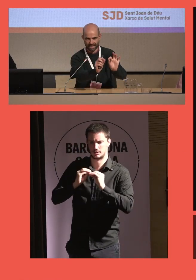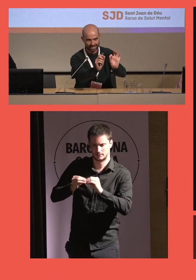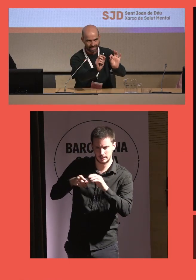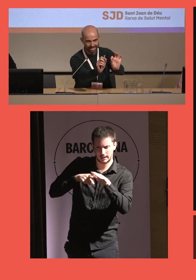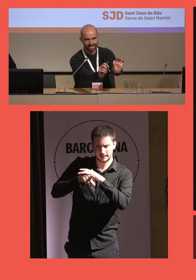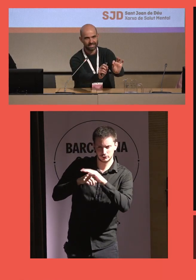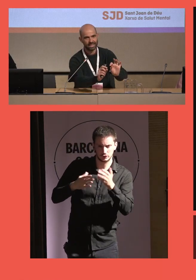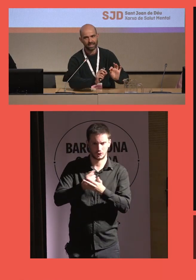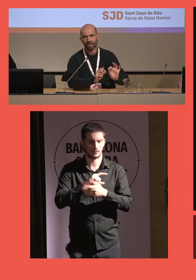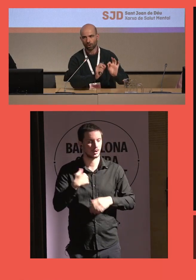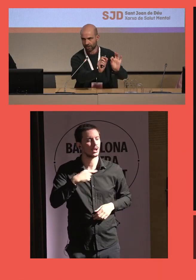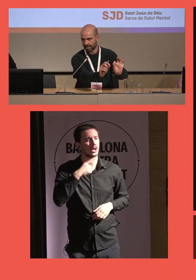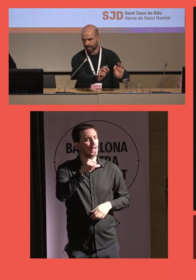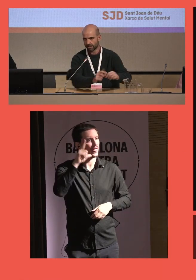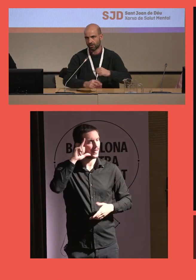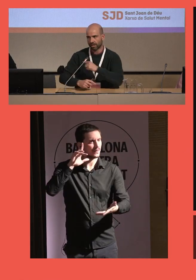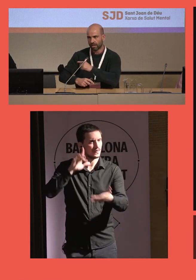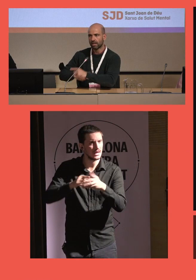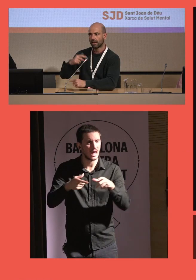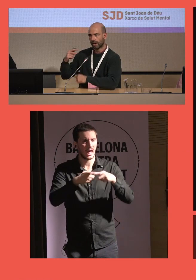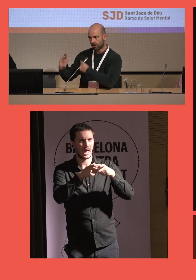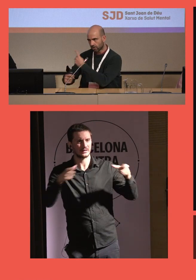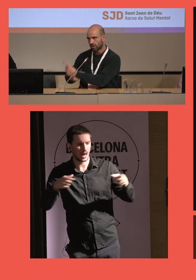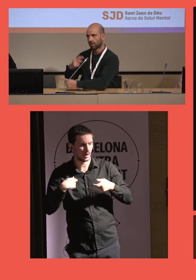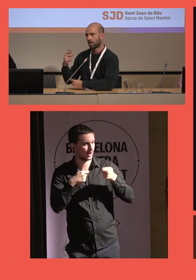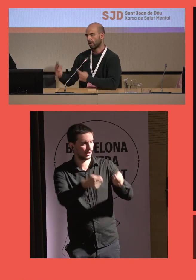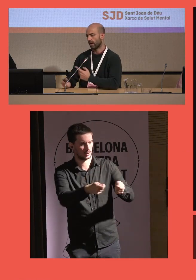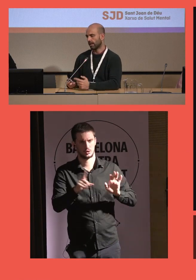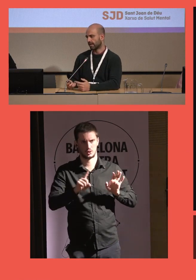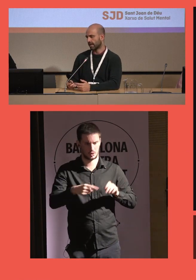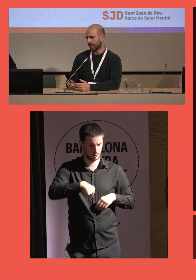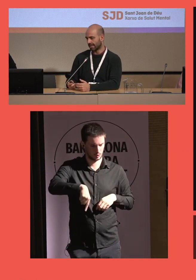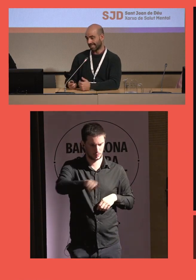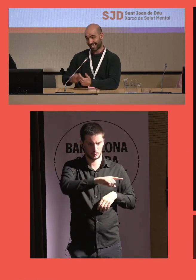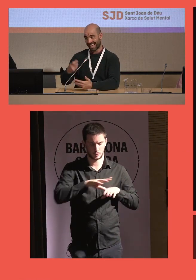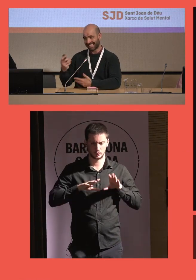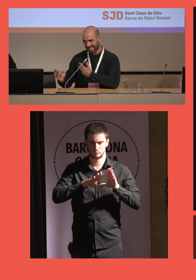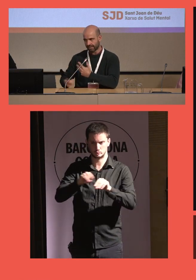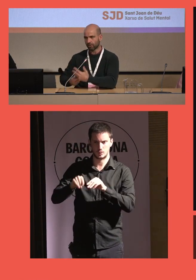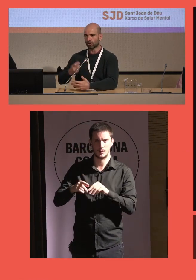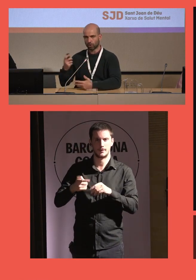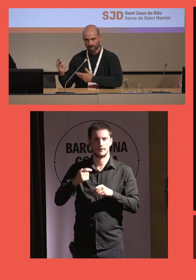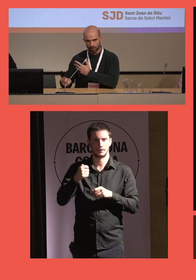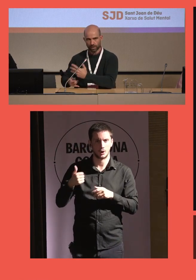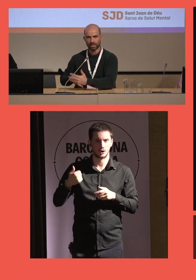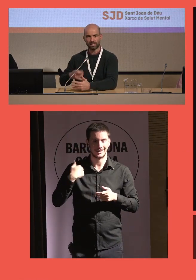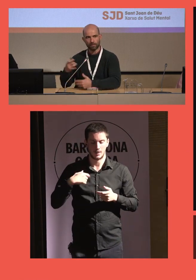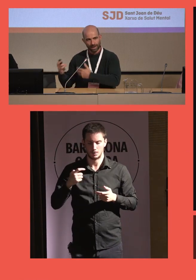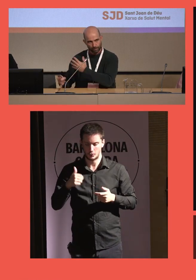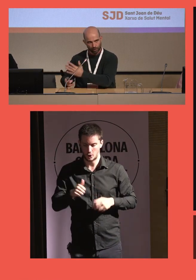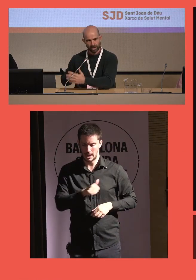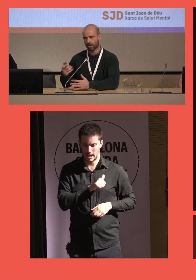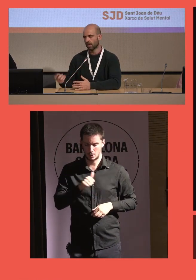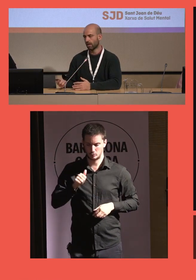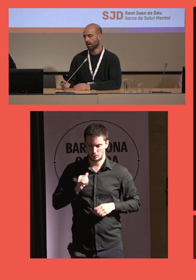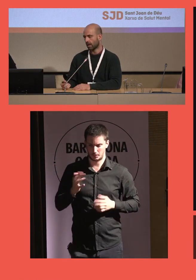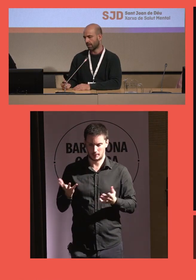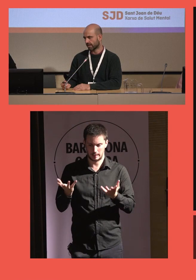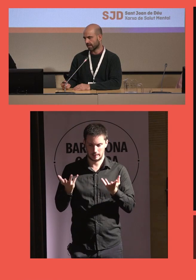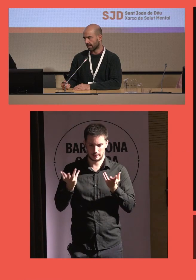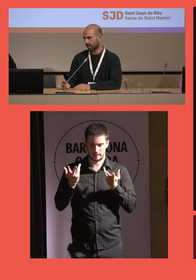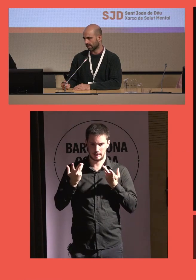que decimos mira tal día tenéis que ir con tal entrada sino que ellos están adquiriendo la autonomía suficiente para poder